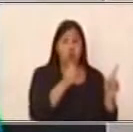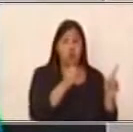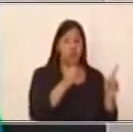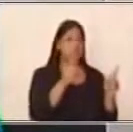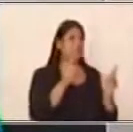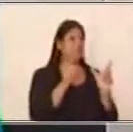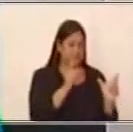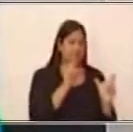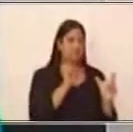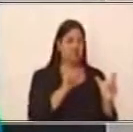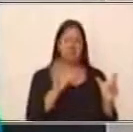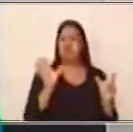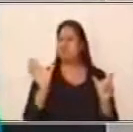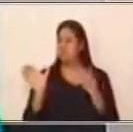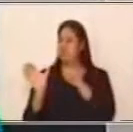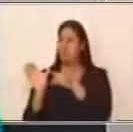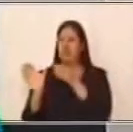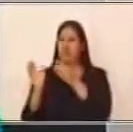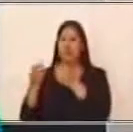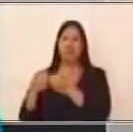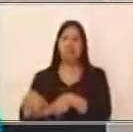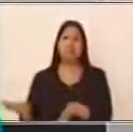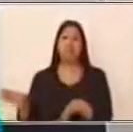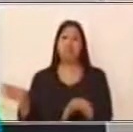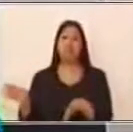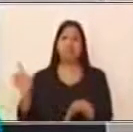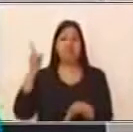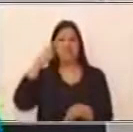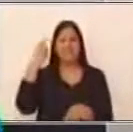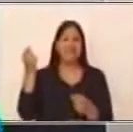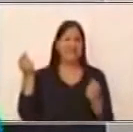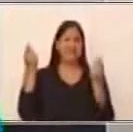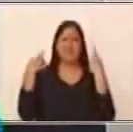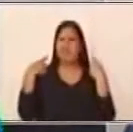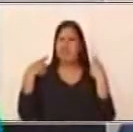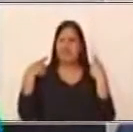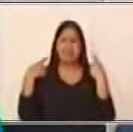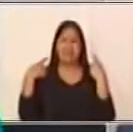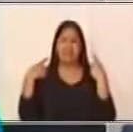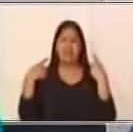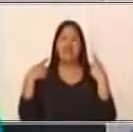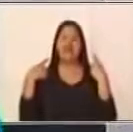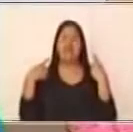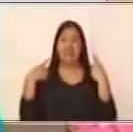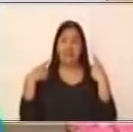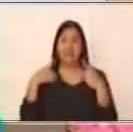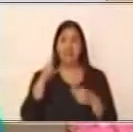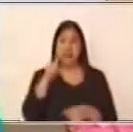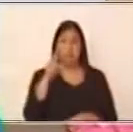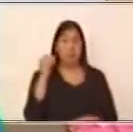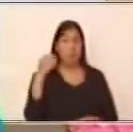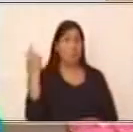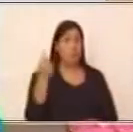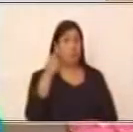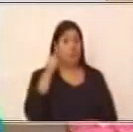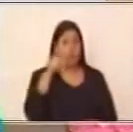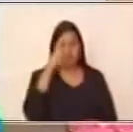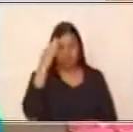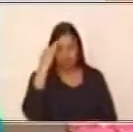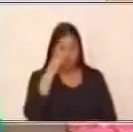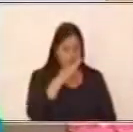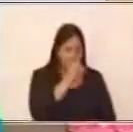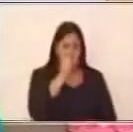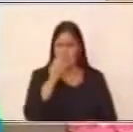las demás oraciones pierden sentido. Entonces, es importante que logremos identificar. Aquí, pues regularmente no